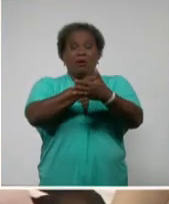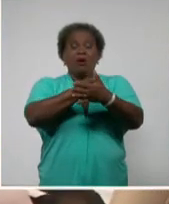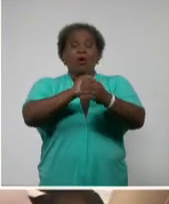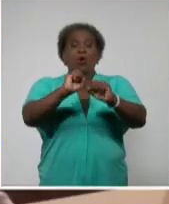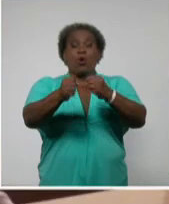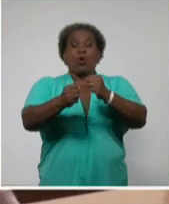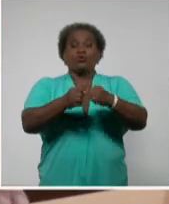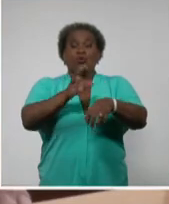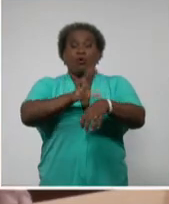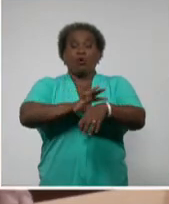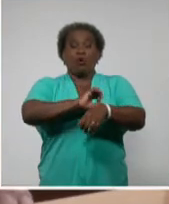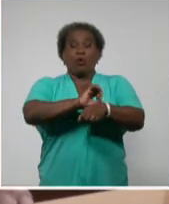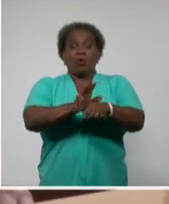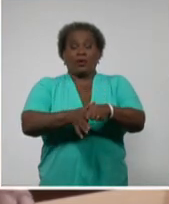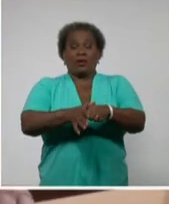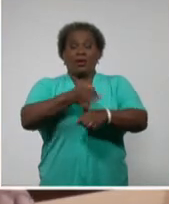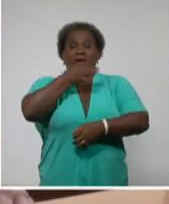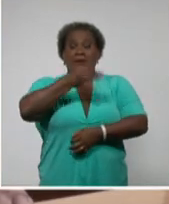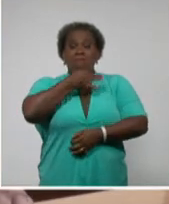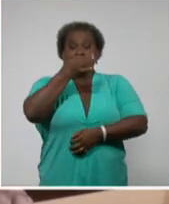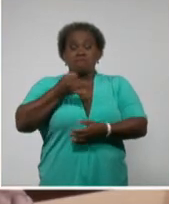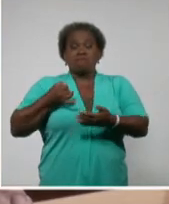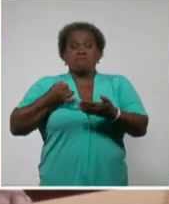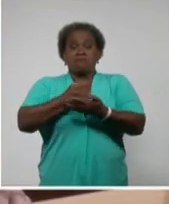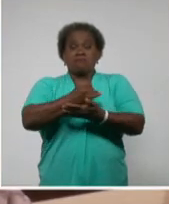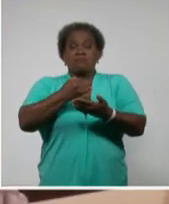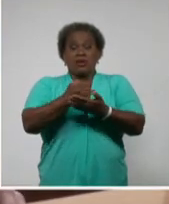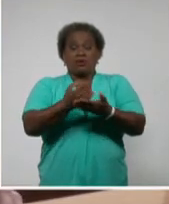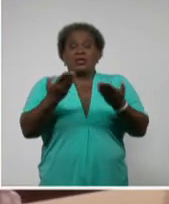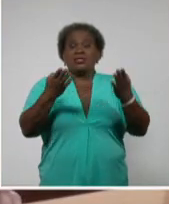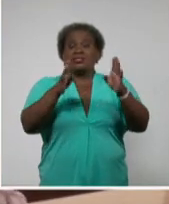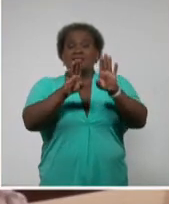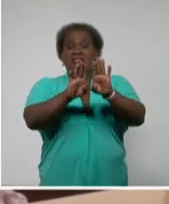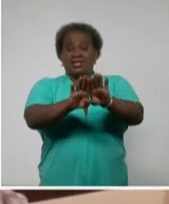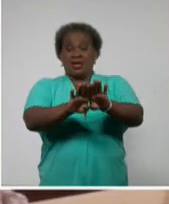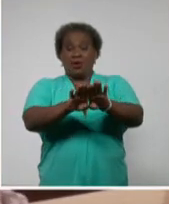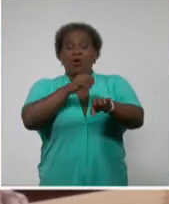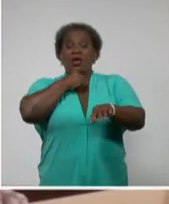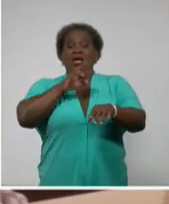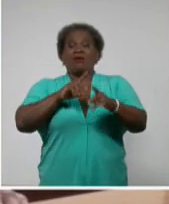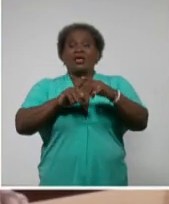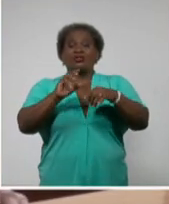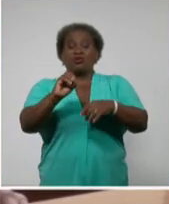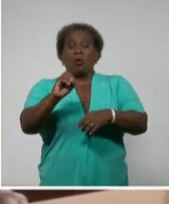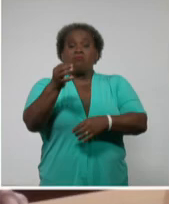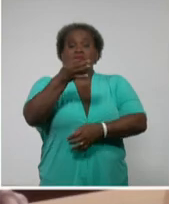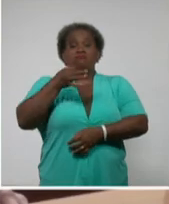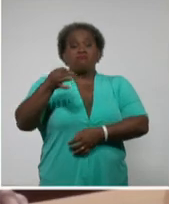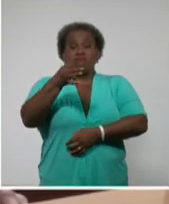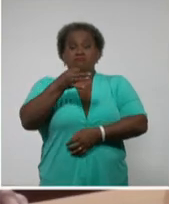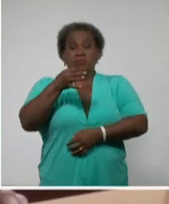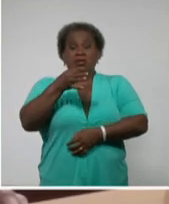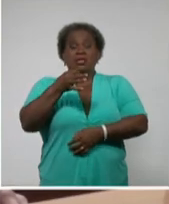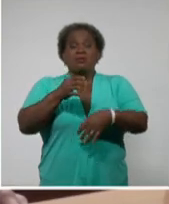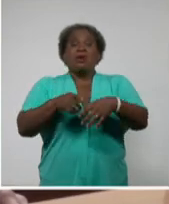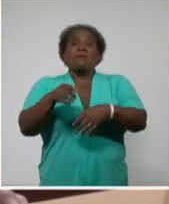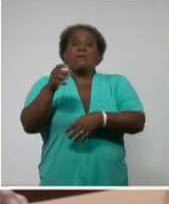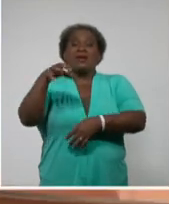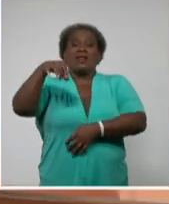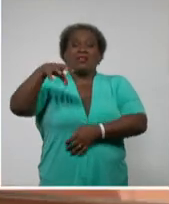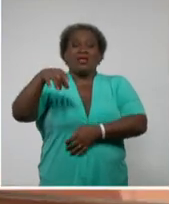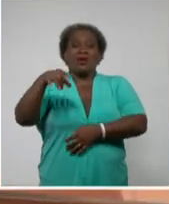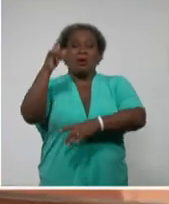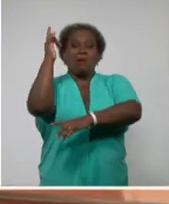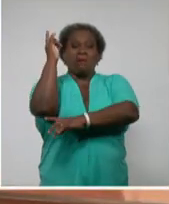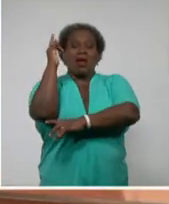nuevo coronavirus, informó que este miércoles se cerró el evento de transmisión local del municipio pinareño de La Palma y el de la empresa de